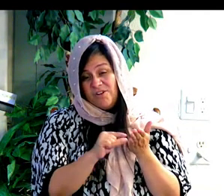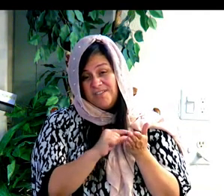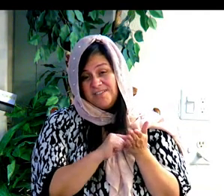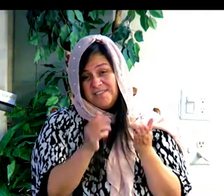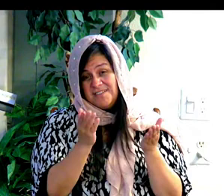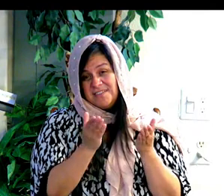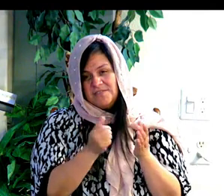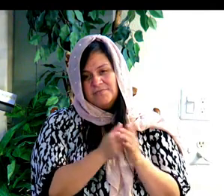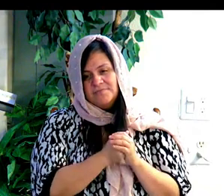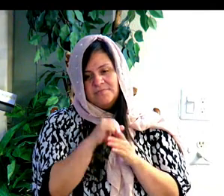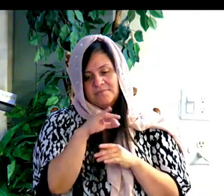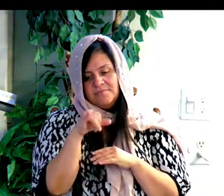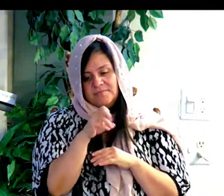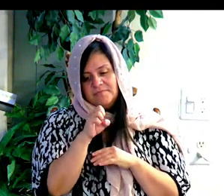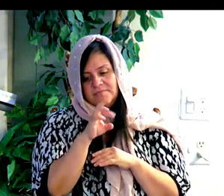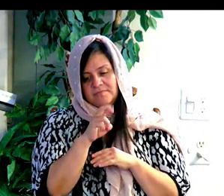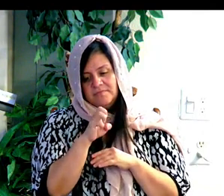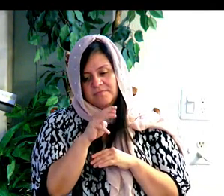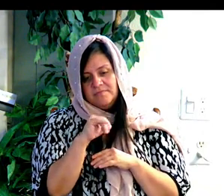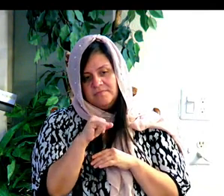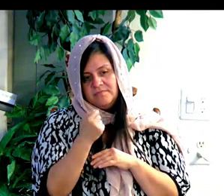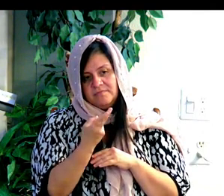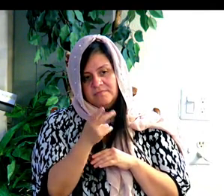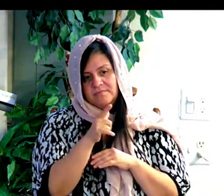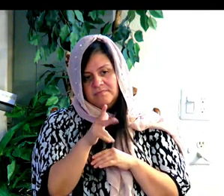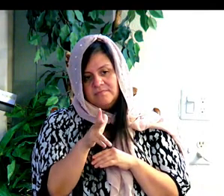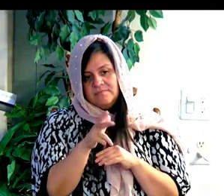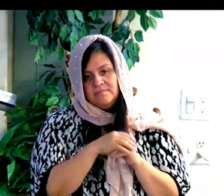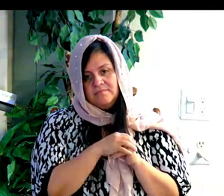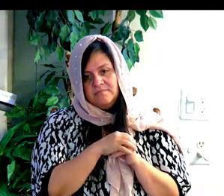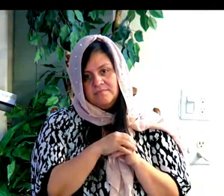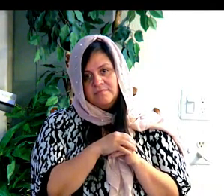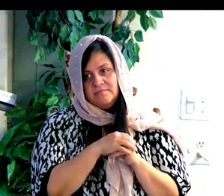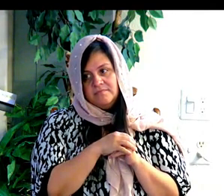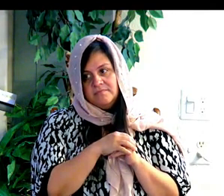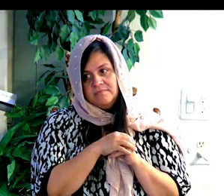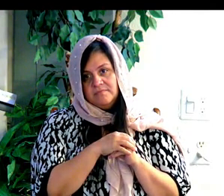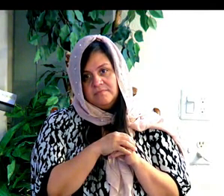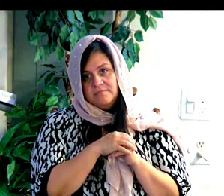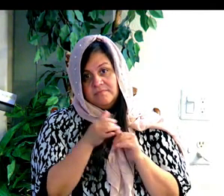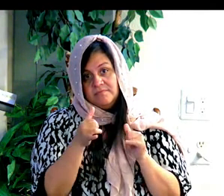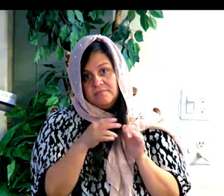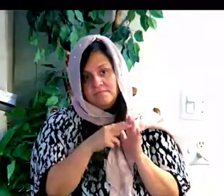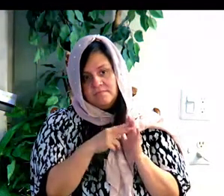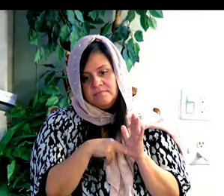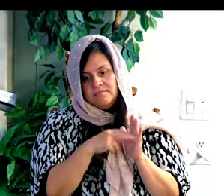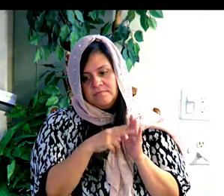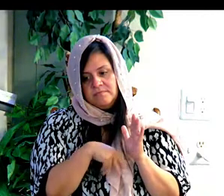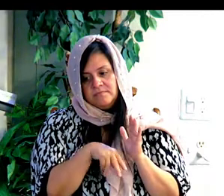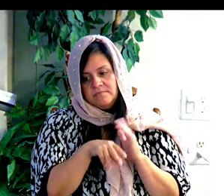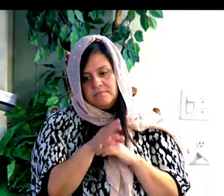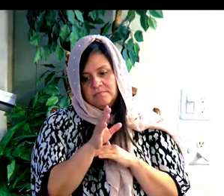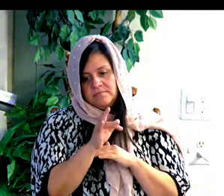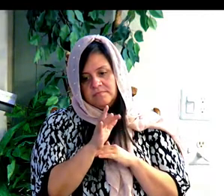Jeremiah 23, en Jeremías capítulo 23, vamos a ver versículos 5 y 6.